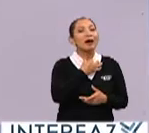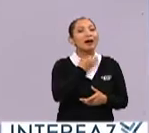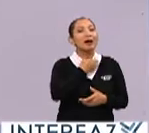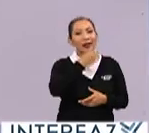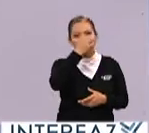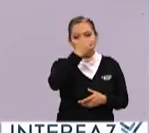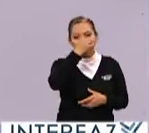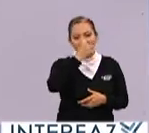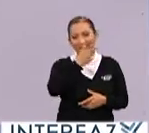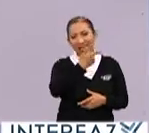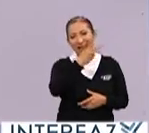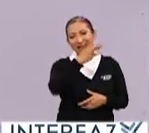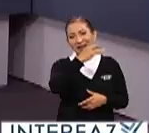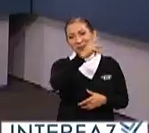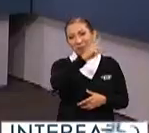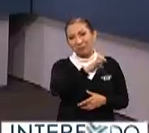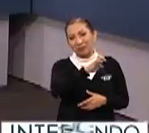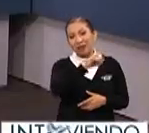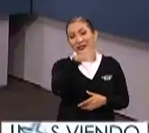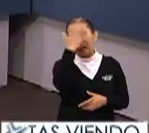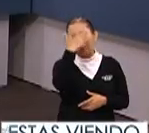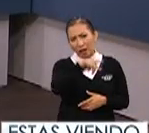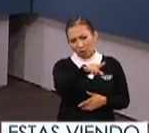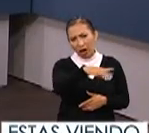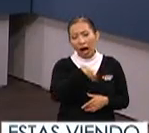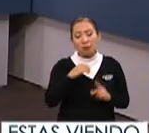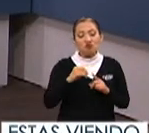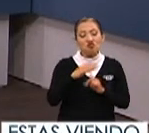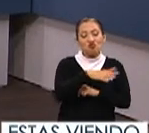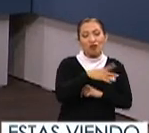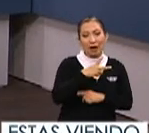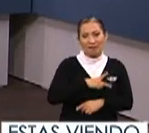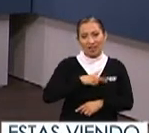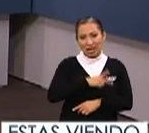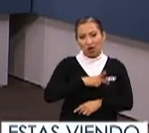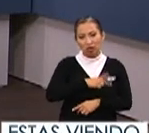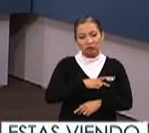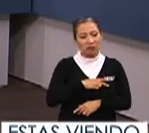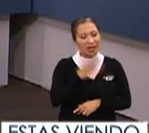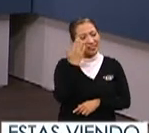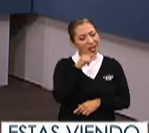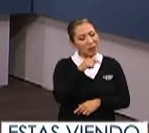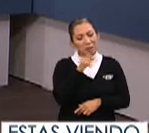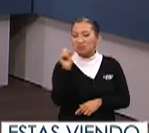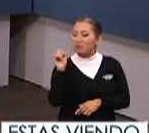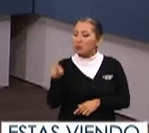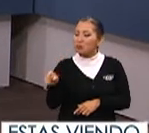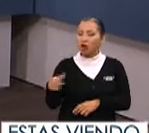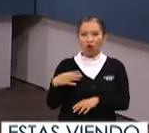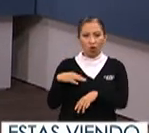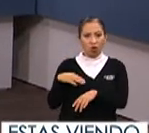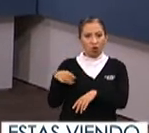como la gripa, ¿no? Infecciones que sabemos que están causadas por virus y aún así el mismo